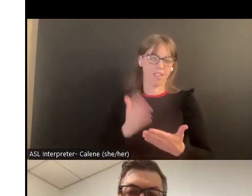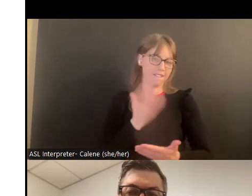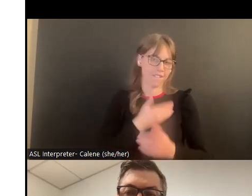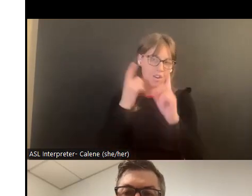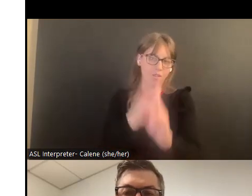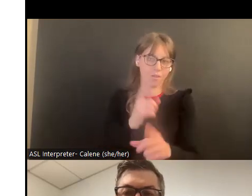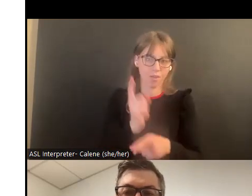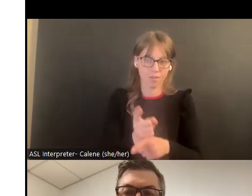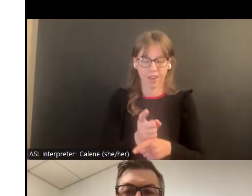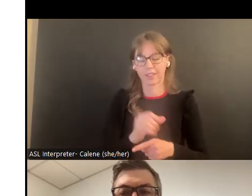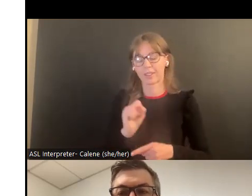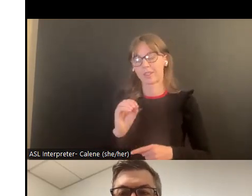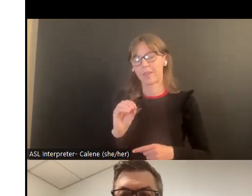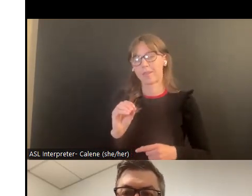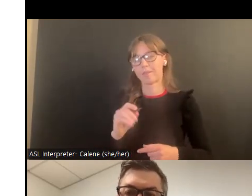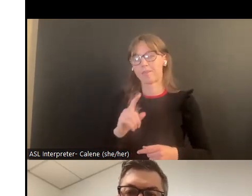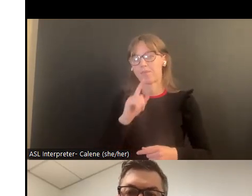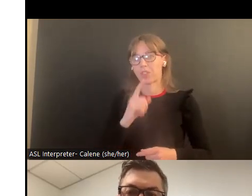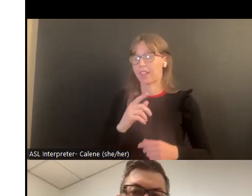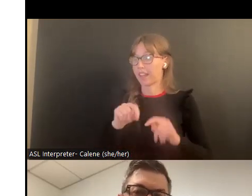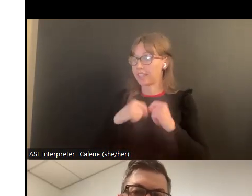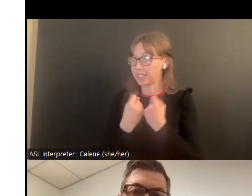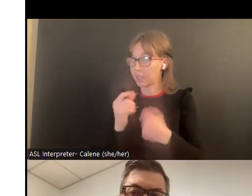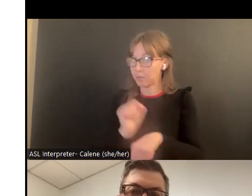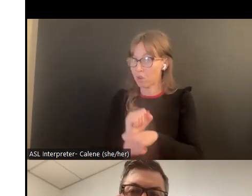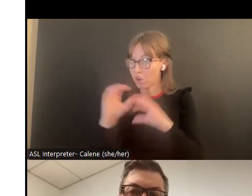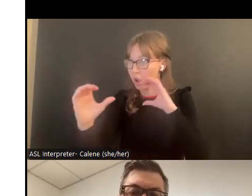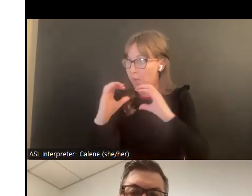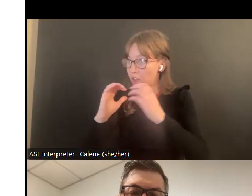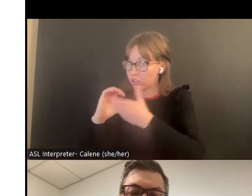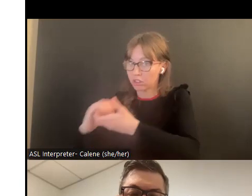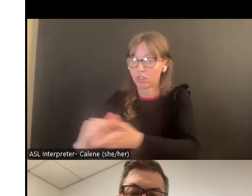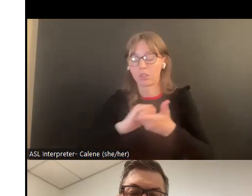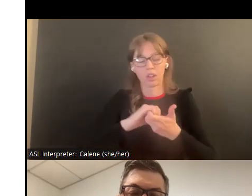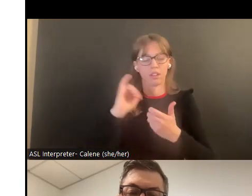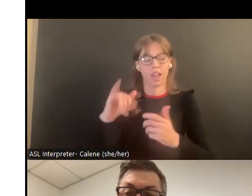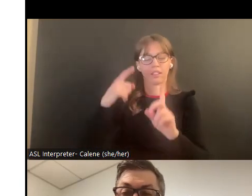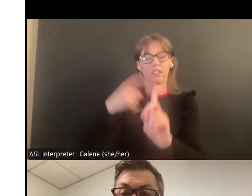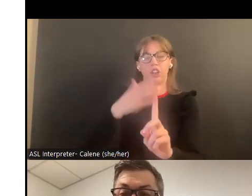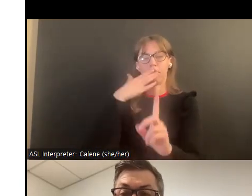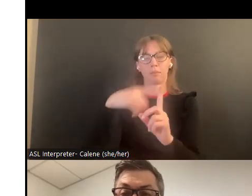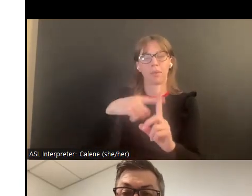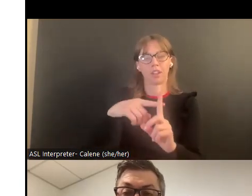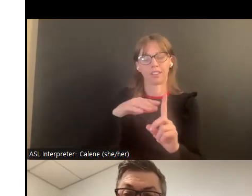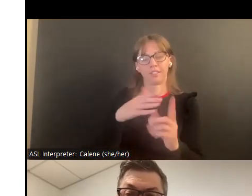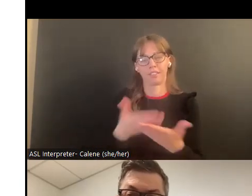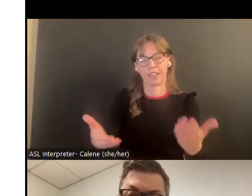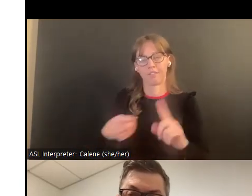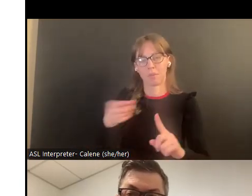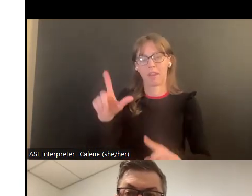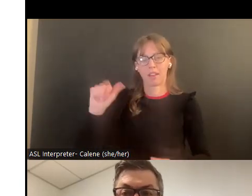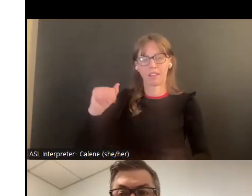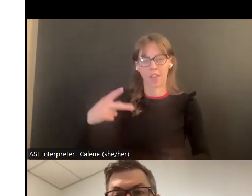mejor potencial y eso sería aumentar el trabajo de equipo y eso es un efecto